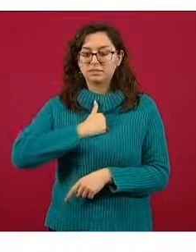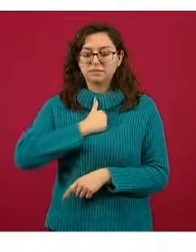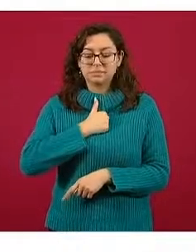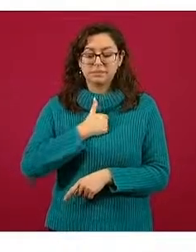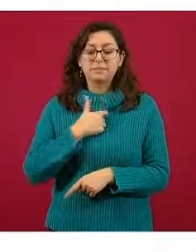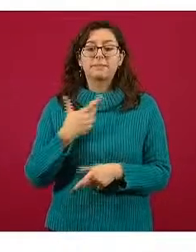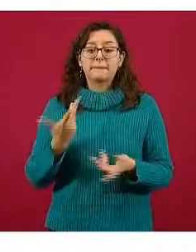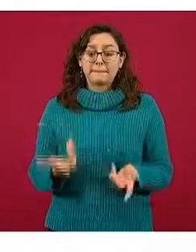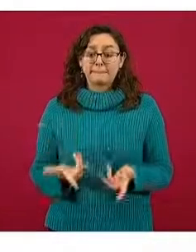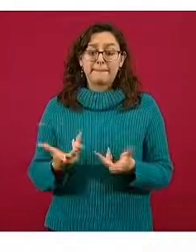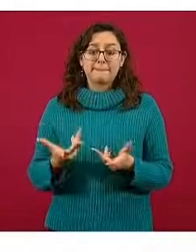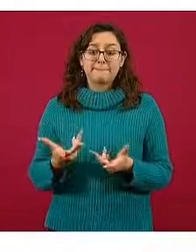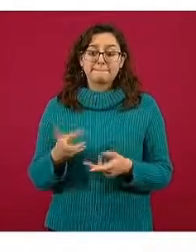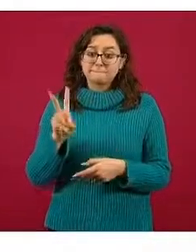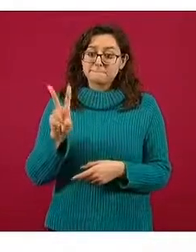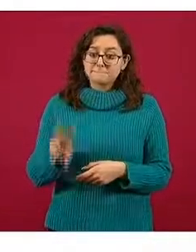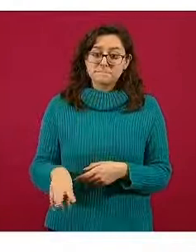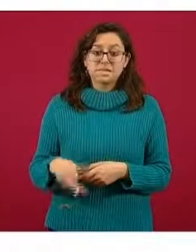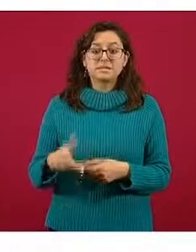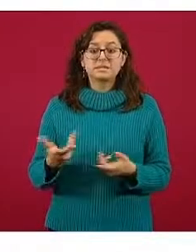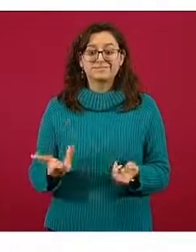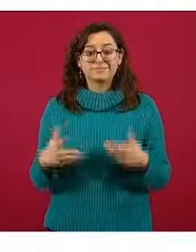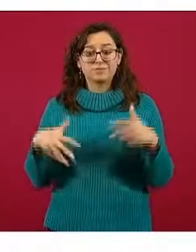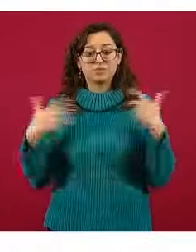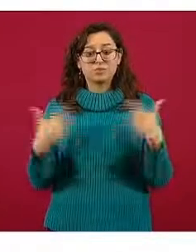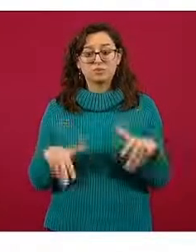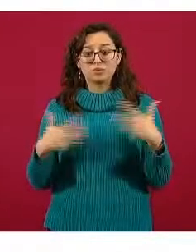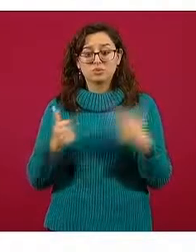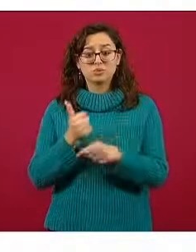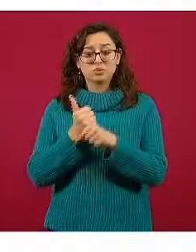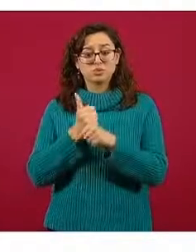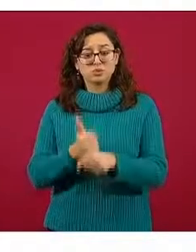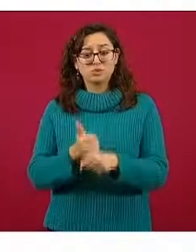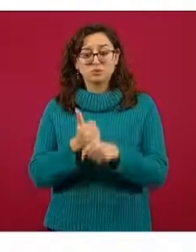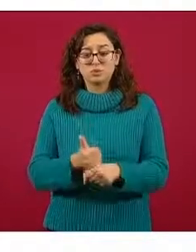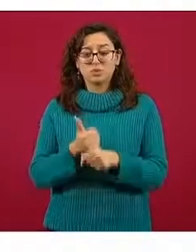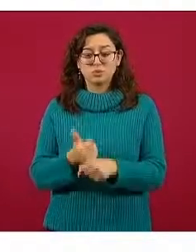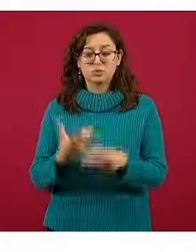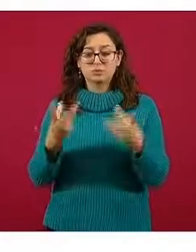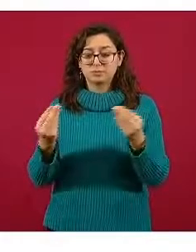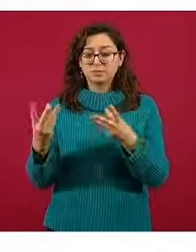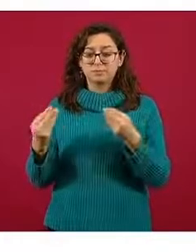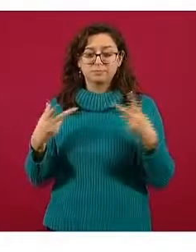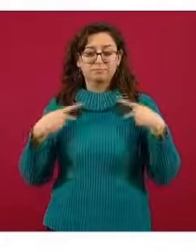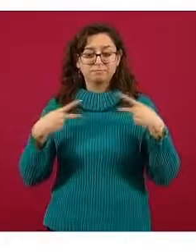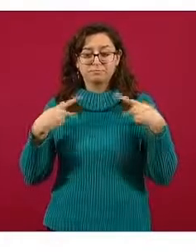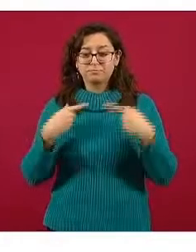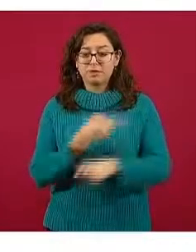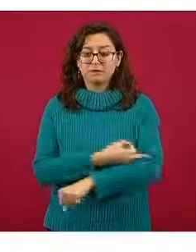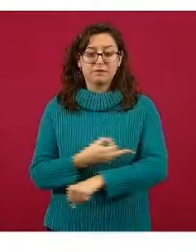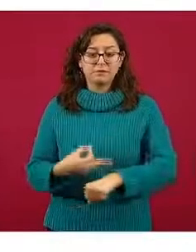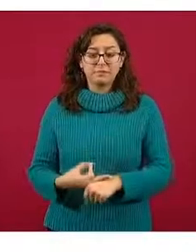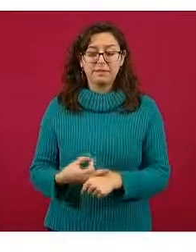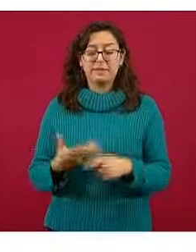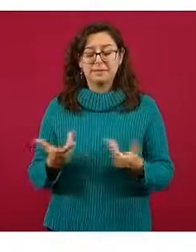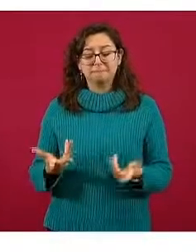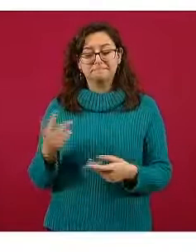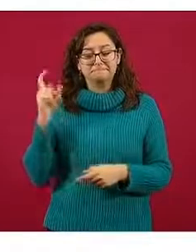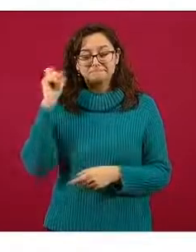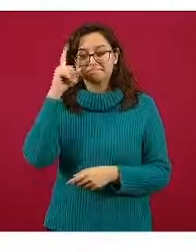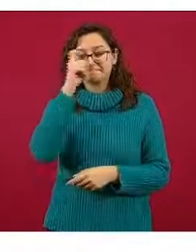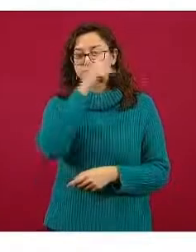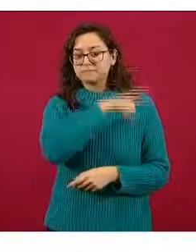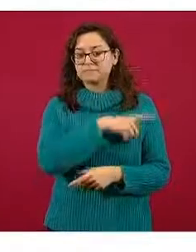representado el dolor, el dolor de muchas familias en nuestro país, al igual que el dolor